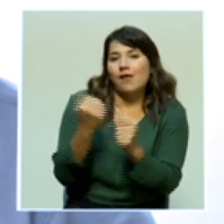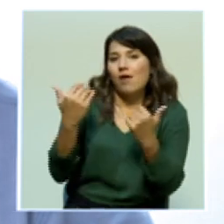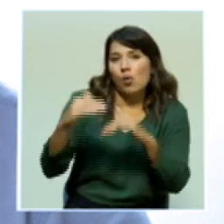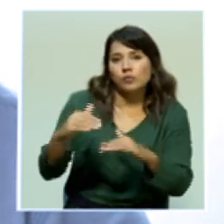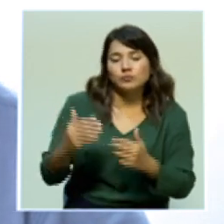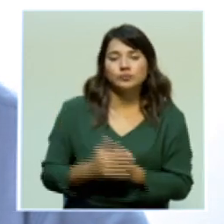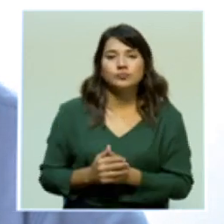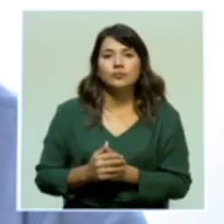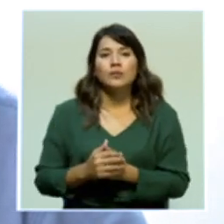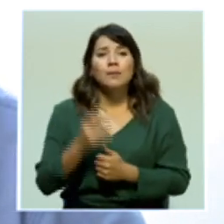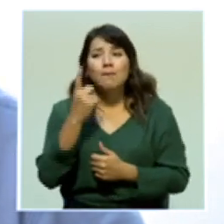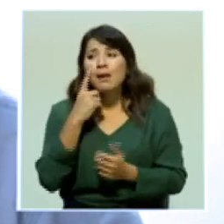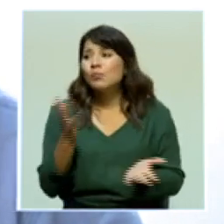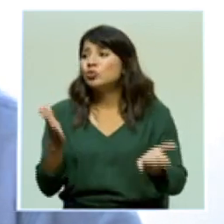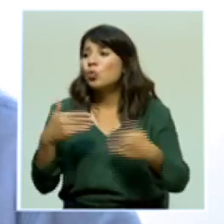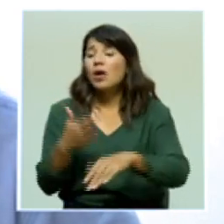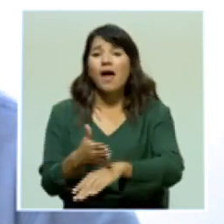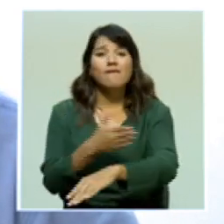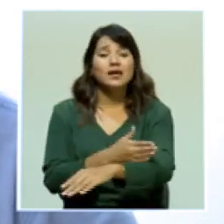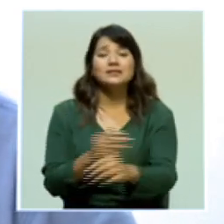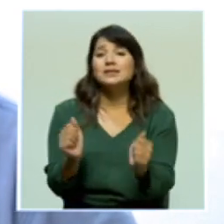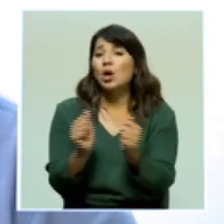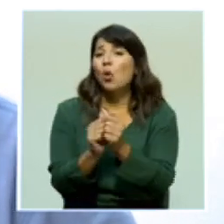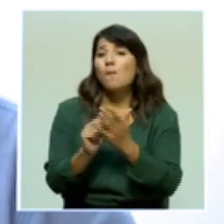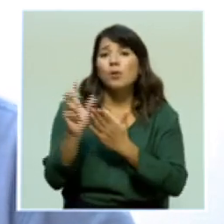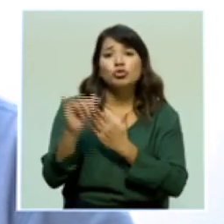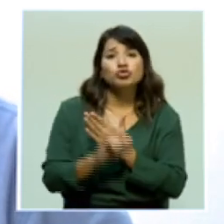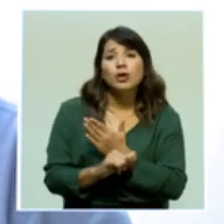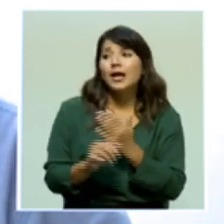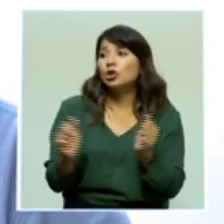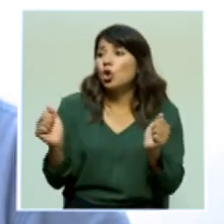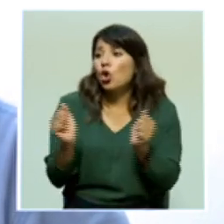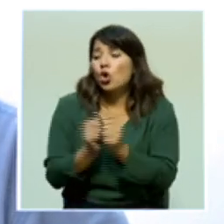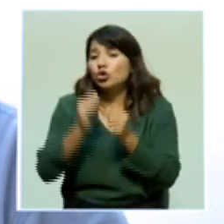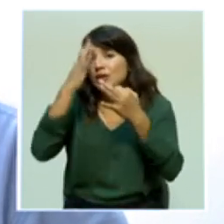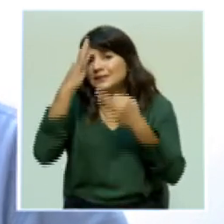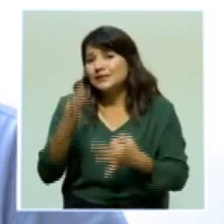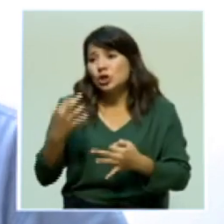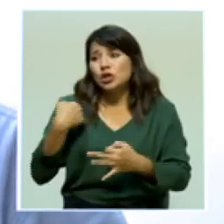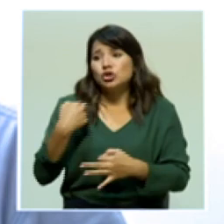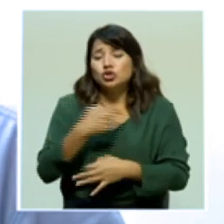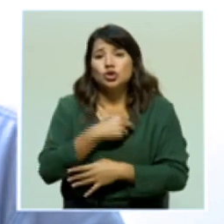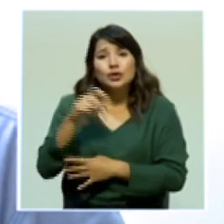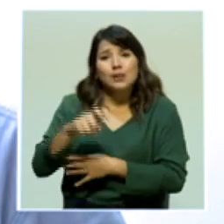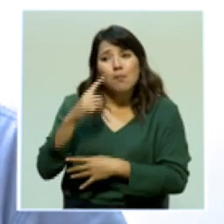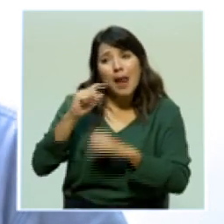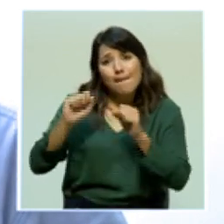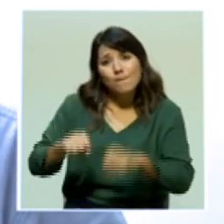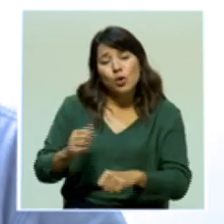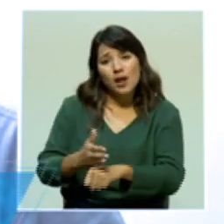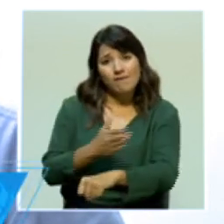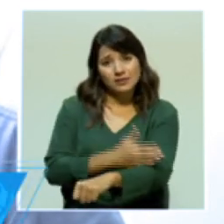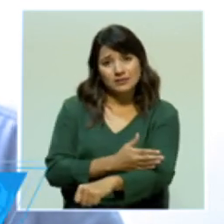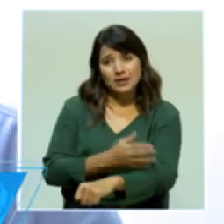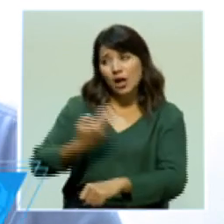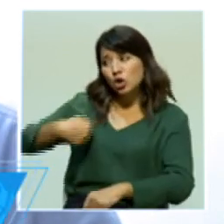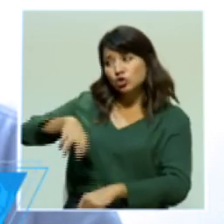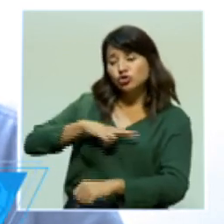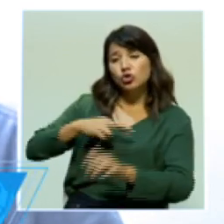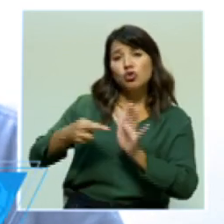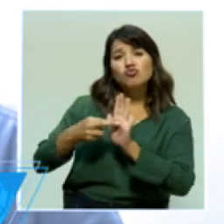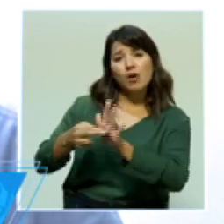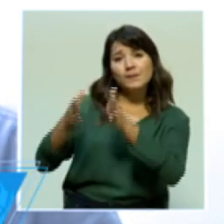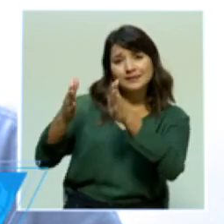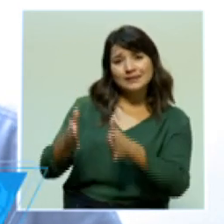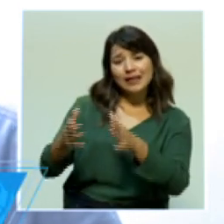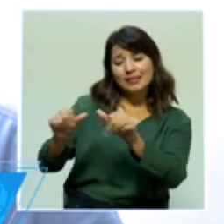con los proyectos, con las decisiones que realmente necesita el sector para poder caminar. Nosotros representamos el sector turismo, pero